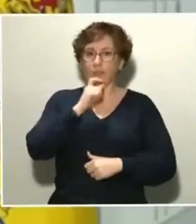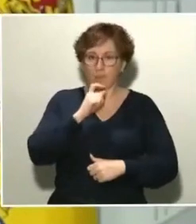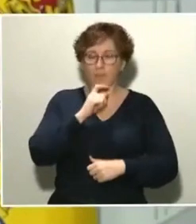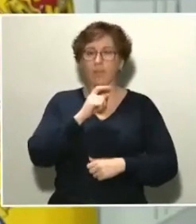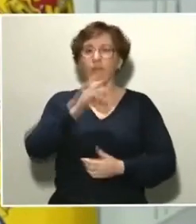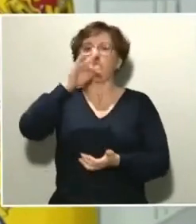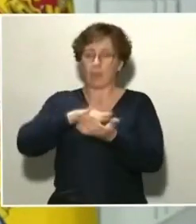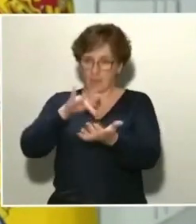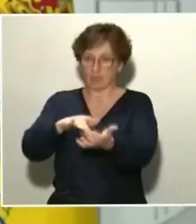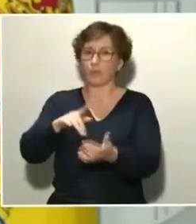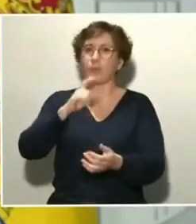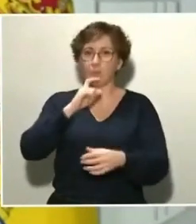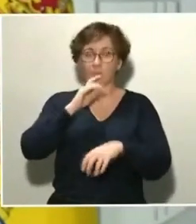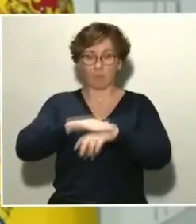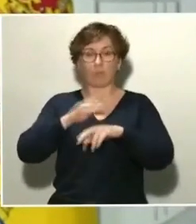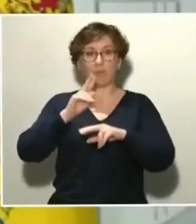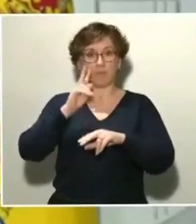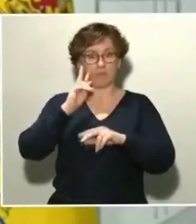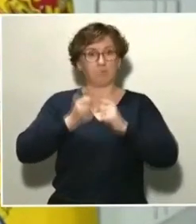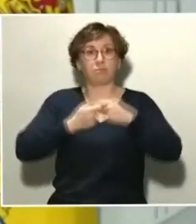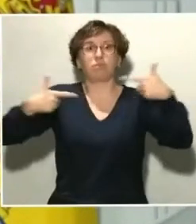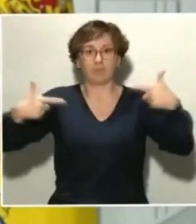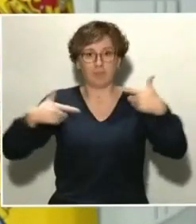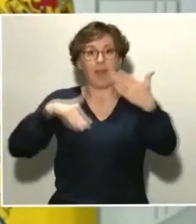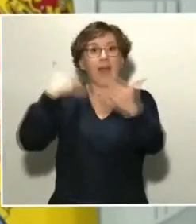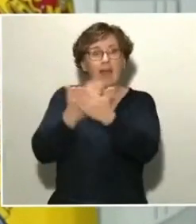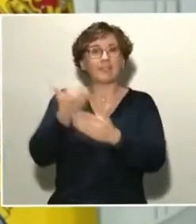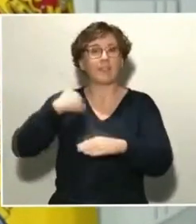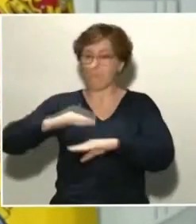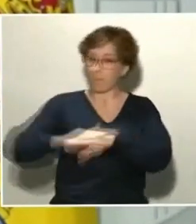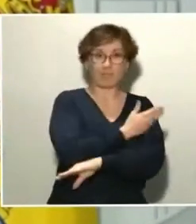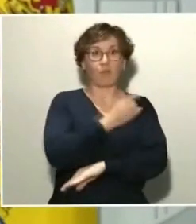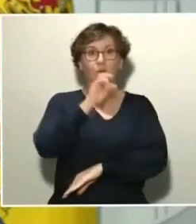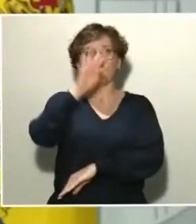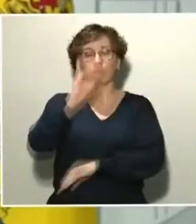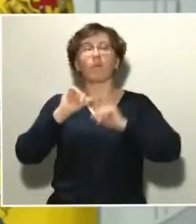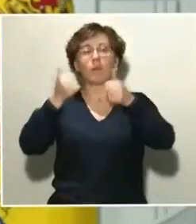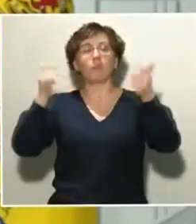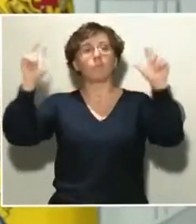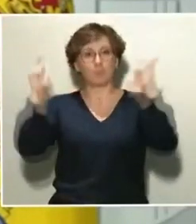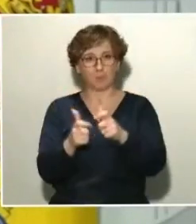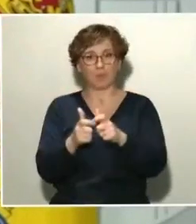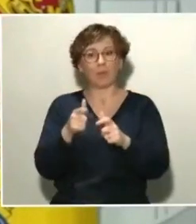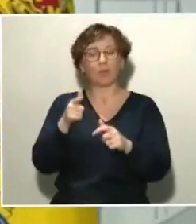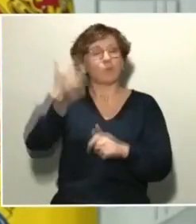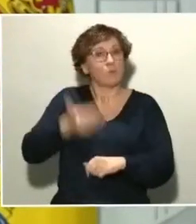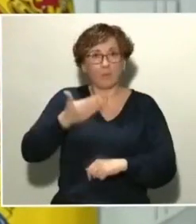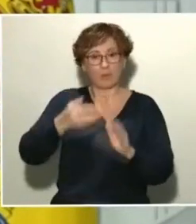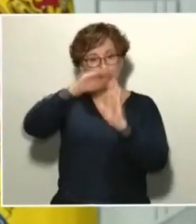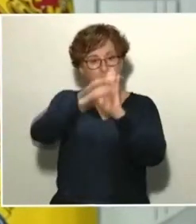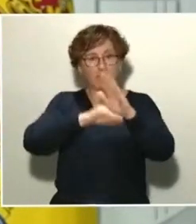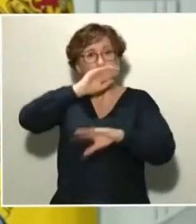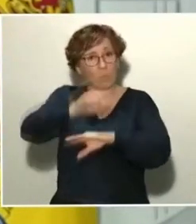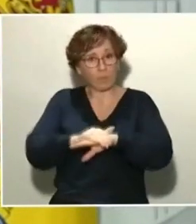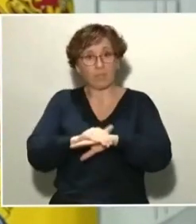a la flecha y consigamos doblegar la curva. Es muy importante cumplir estas medidas. Y, a nuestro juicio, cumpliendo estas medidas, pensamos